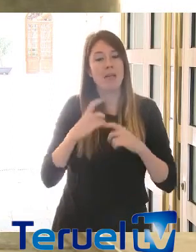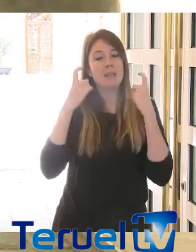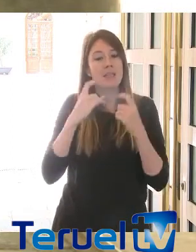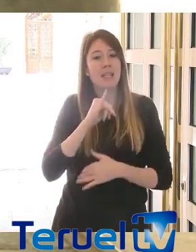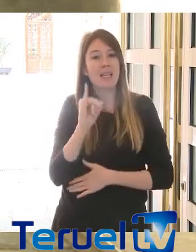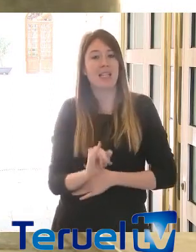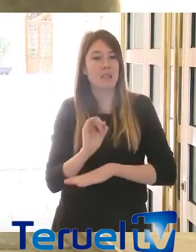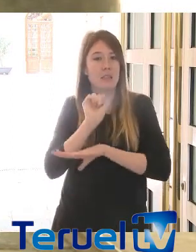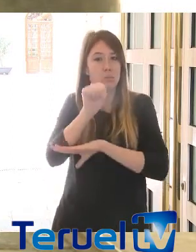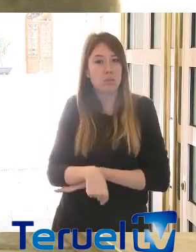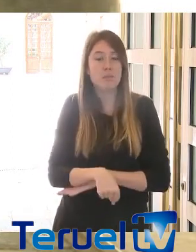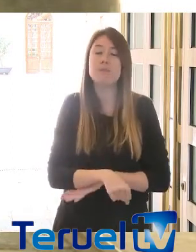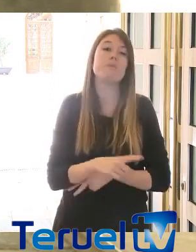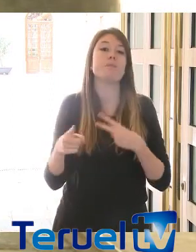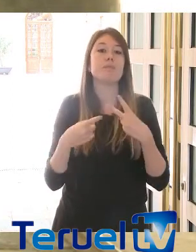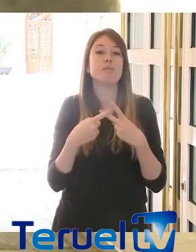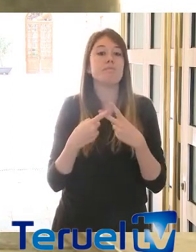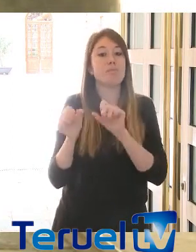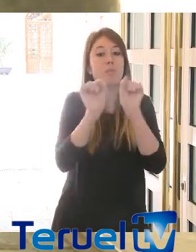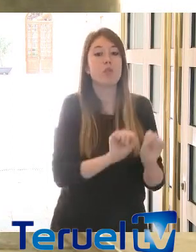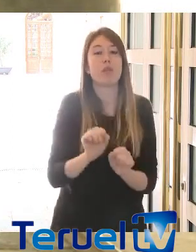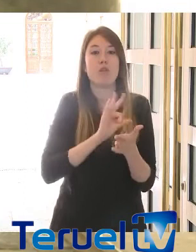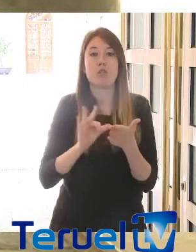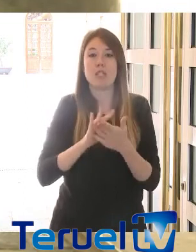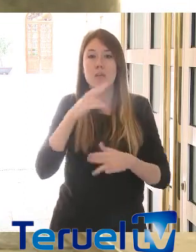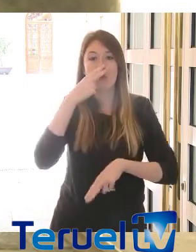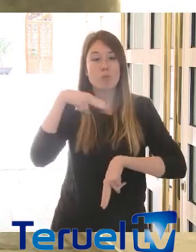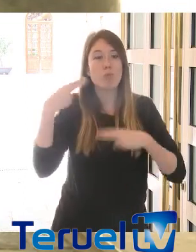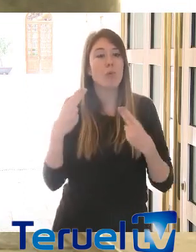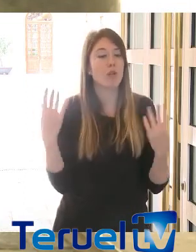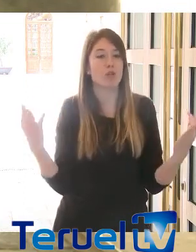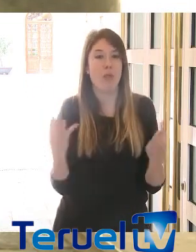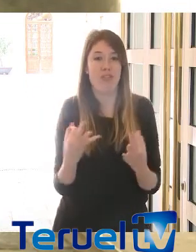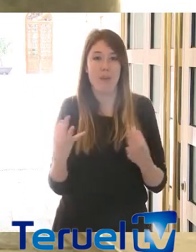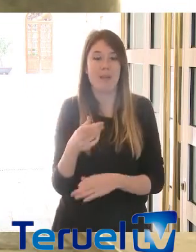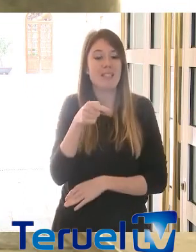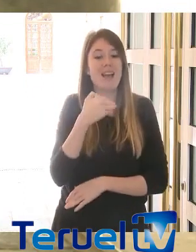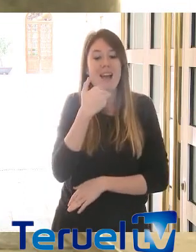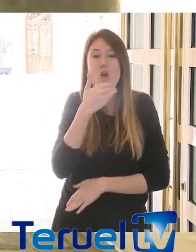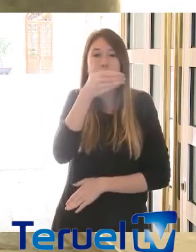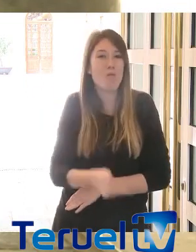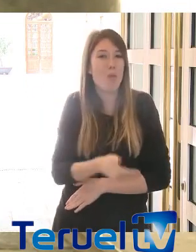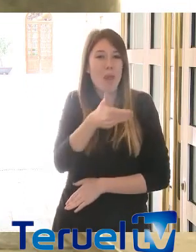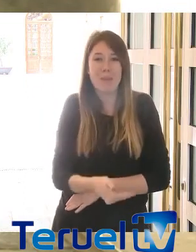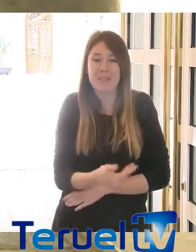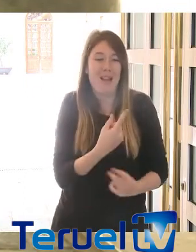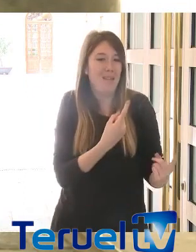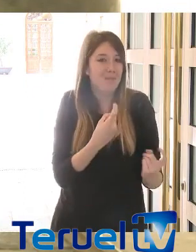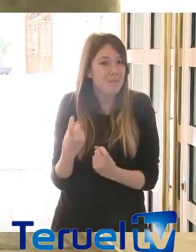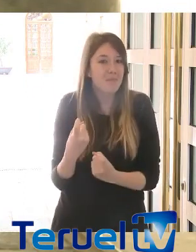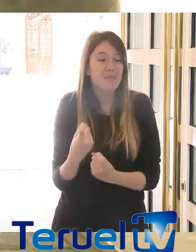En ese sentido el blindaje de los servicios públicos es fundamental y poner la política de cuidados en el centro es elemental, necesario, imprescindible.